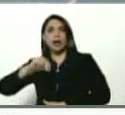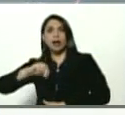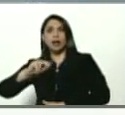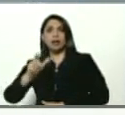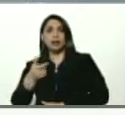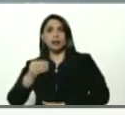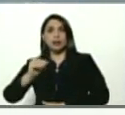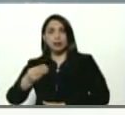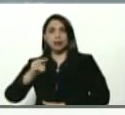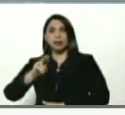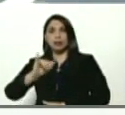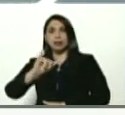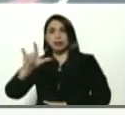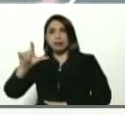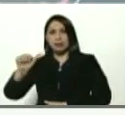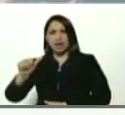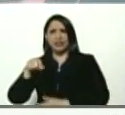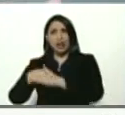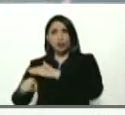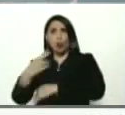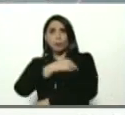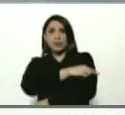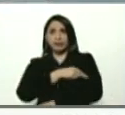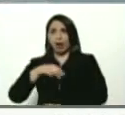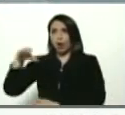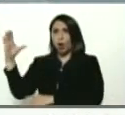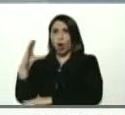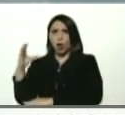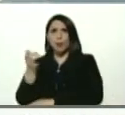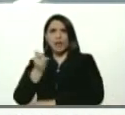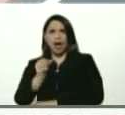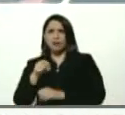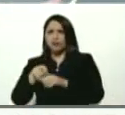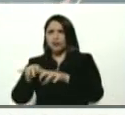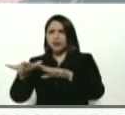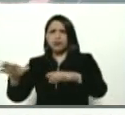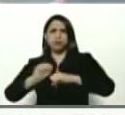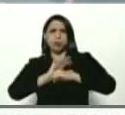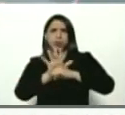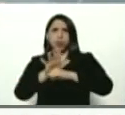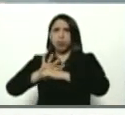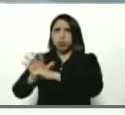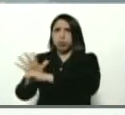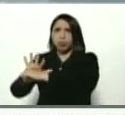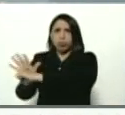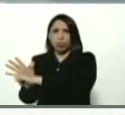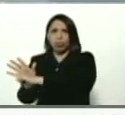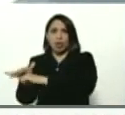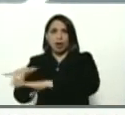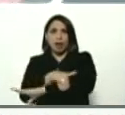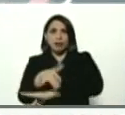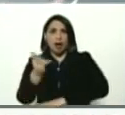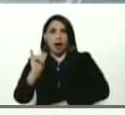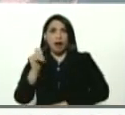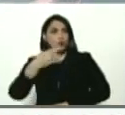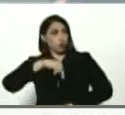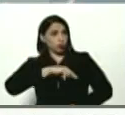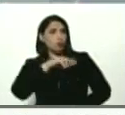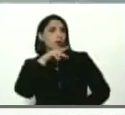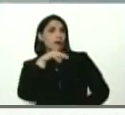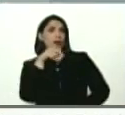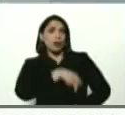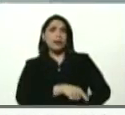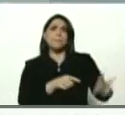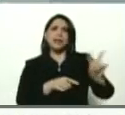intensivo, de sus hospitales? El COVID está en la calle. Así que, bueno, son las verdades. Y aquí estamos hablando,